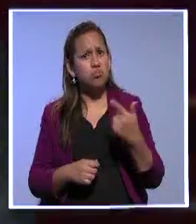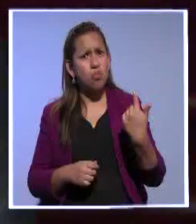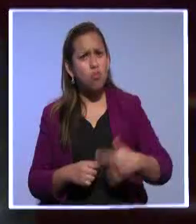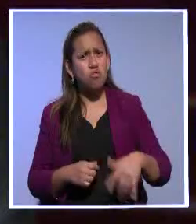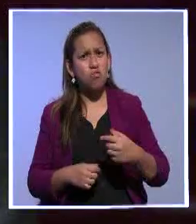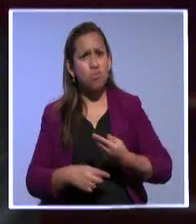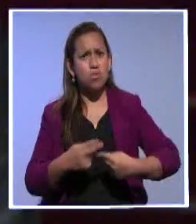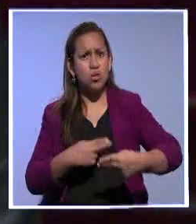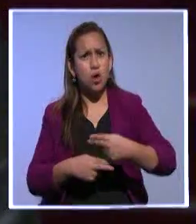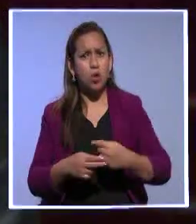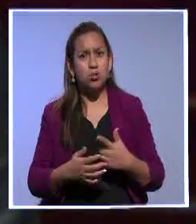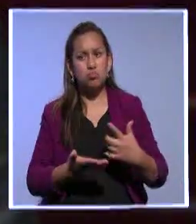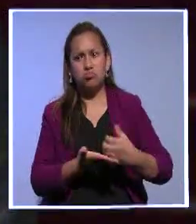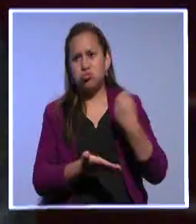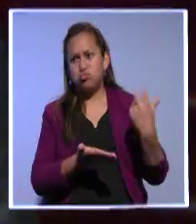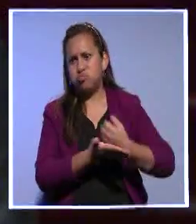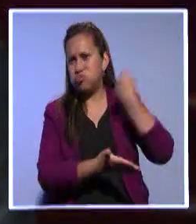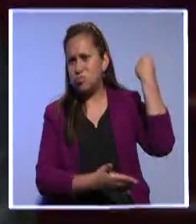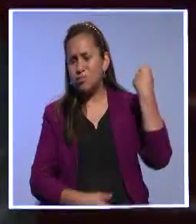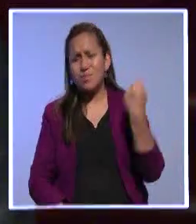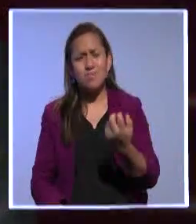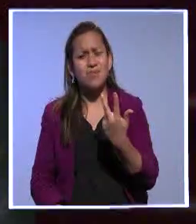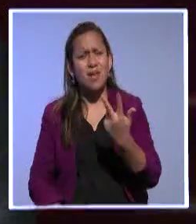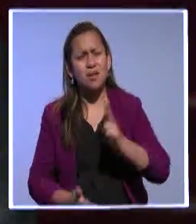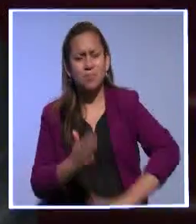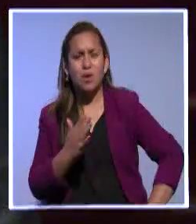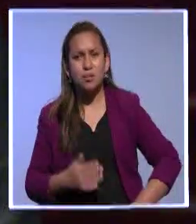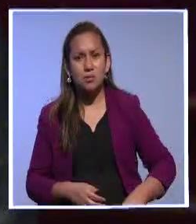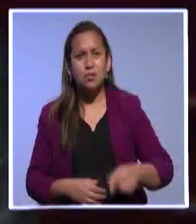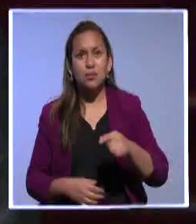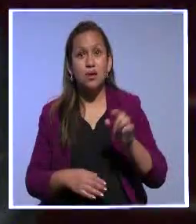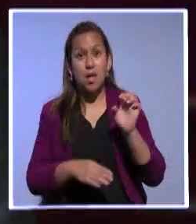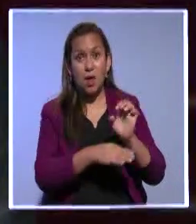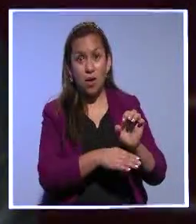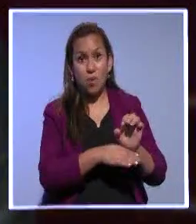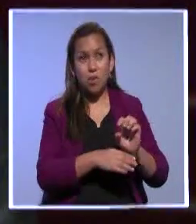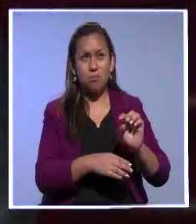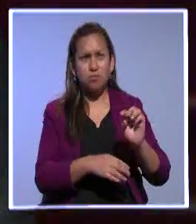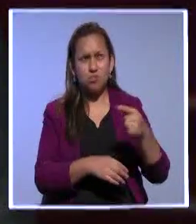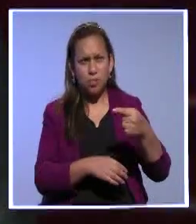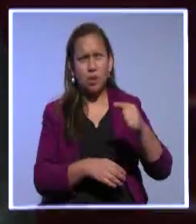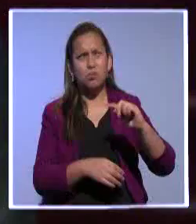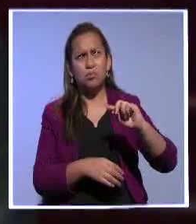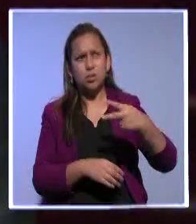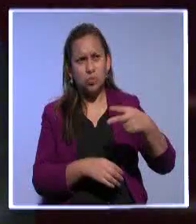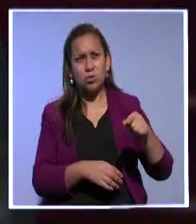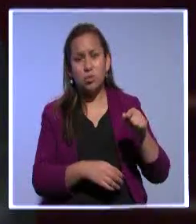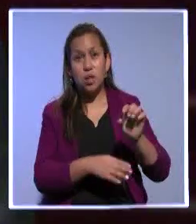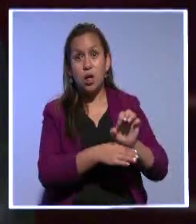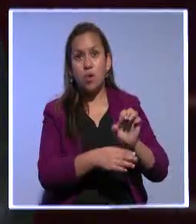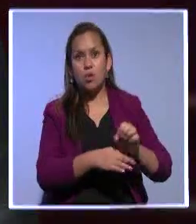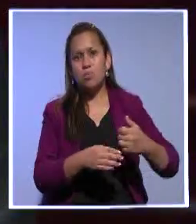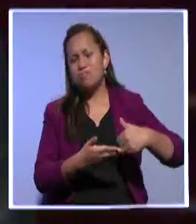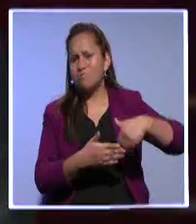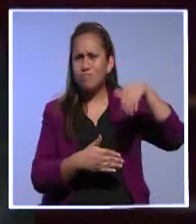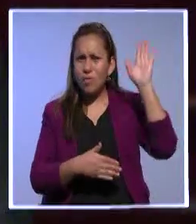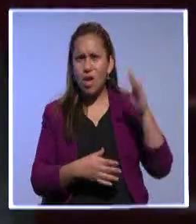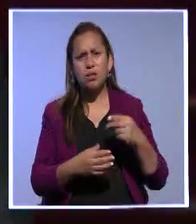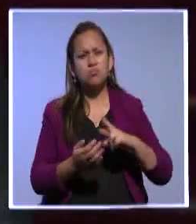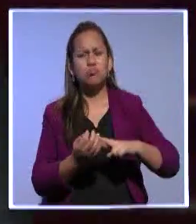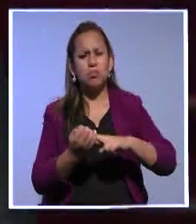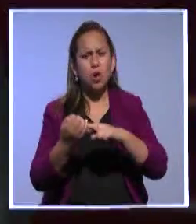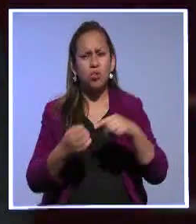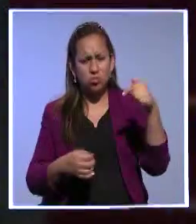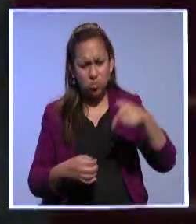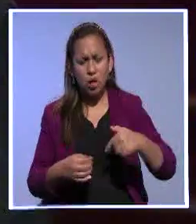han triplicado en el país. Ecuador es el país que más inversión extranjera, no sé si el primero o el segundo, pero está en el top de los países que más inversión directa extranjera tienen